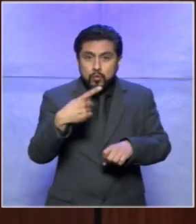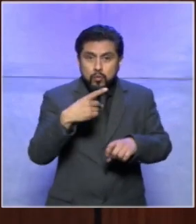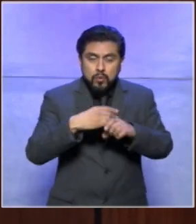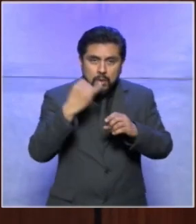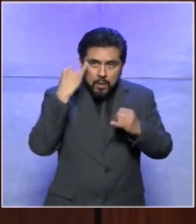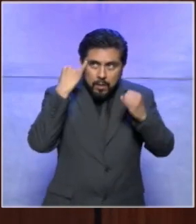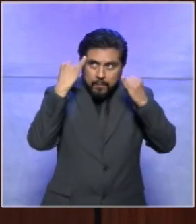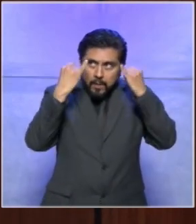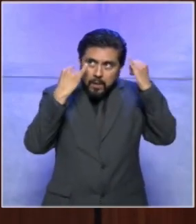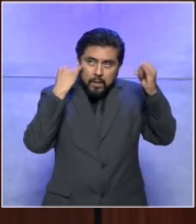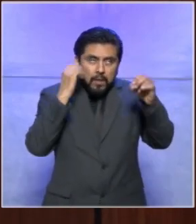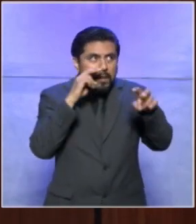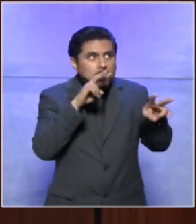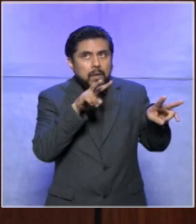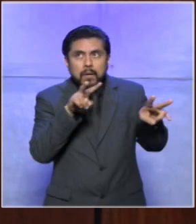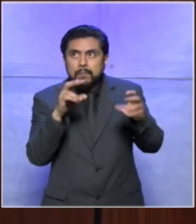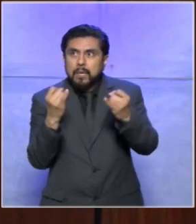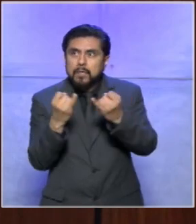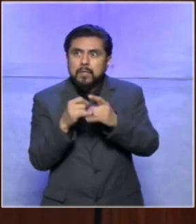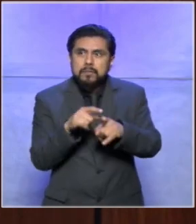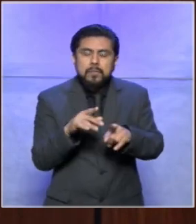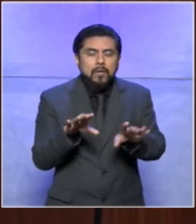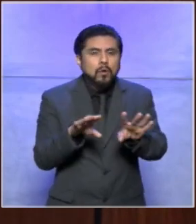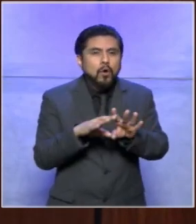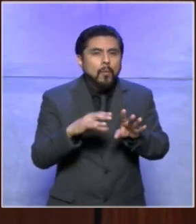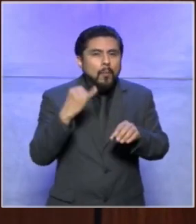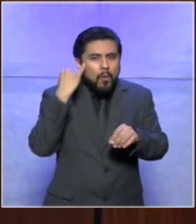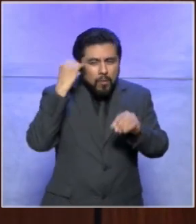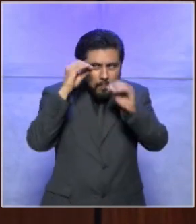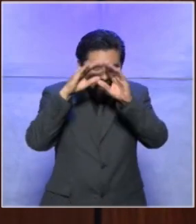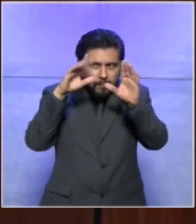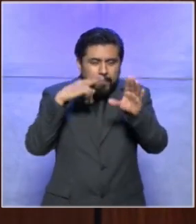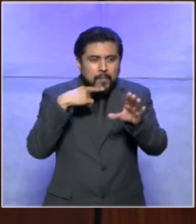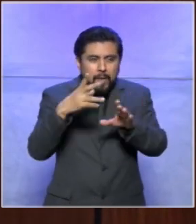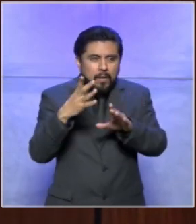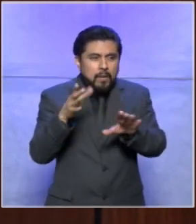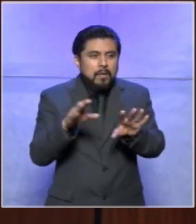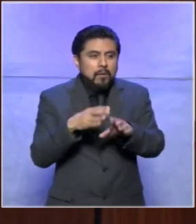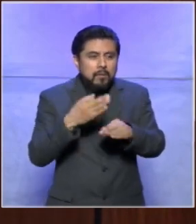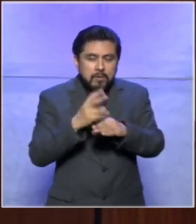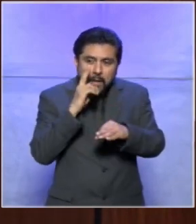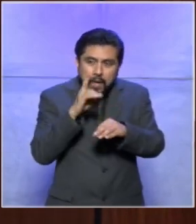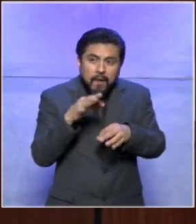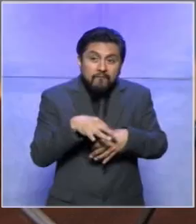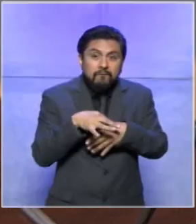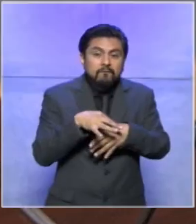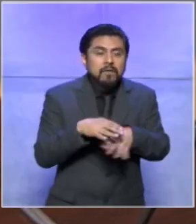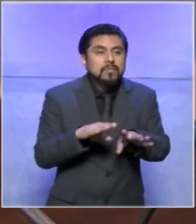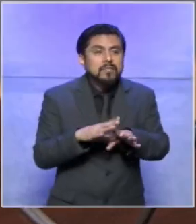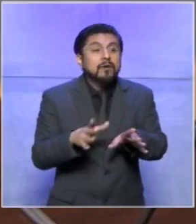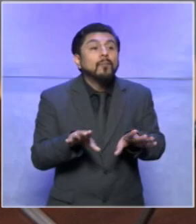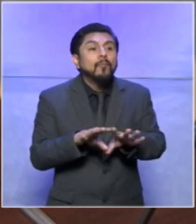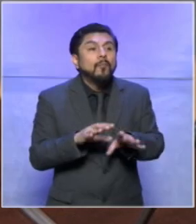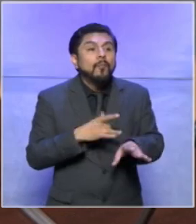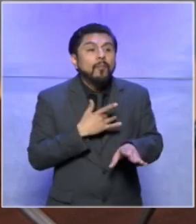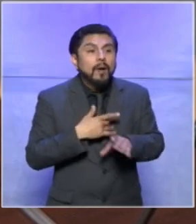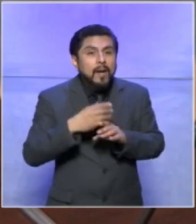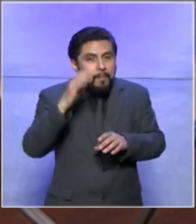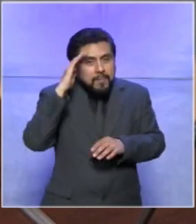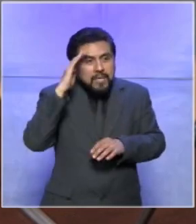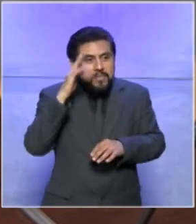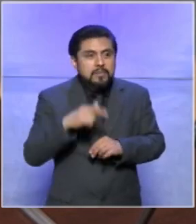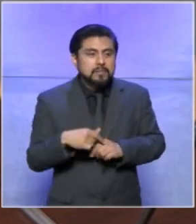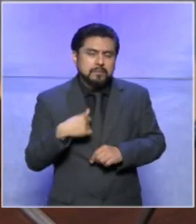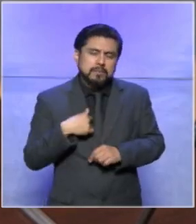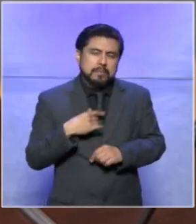imaginabas que eran así las instalaciones cómo era tu percepción y ahora qué piensas pues yo me